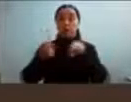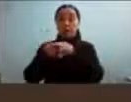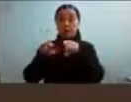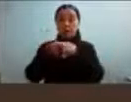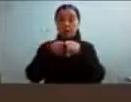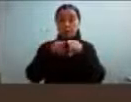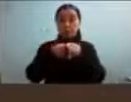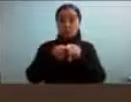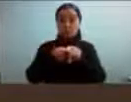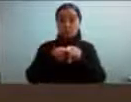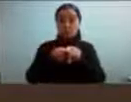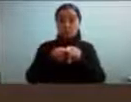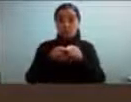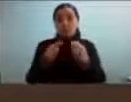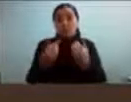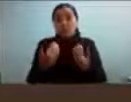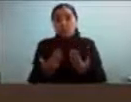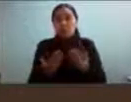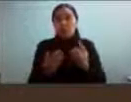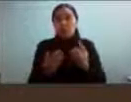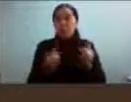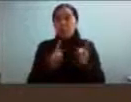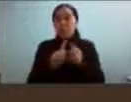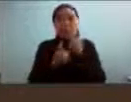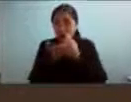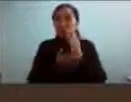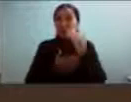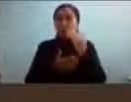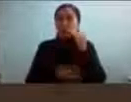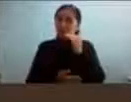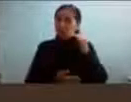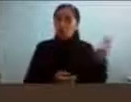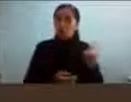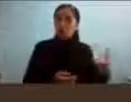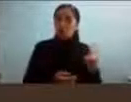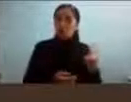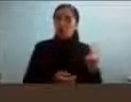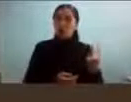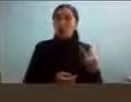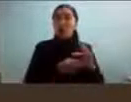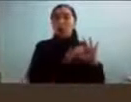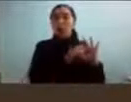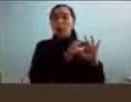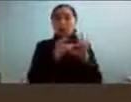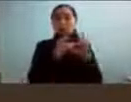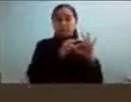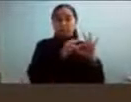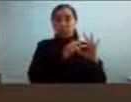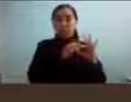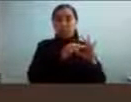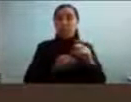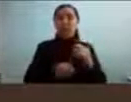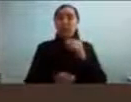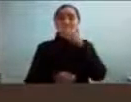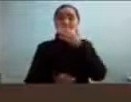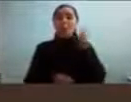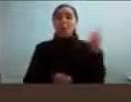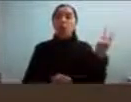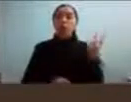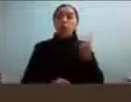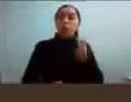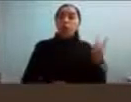Y bueno, durante la primera infancia, en realidad, con Samuel éramos como una unidad. Hablaban de nosotros en plural, incluso.